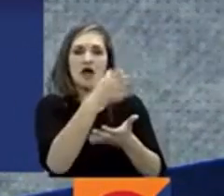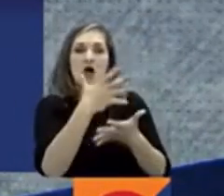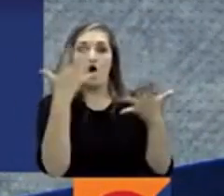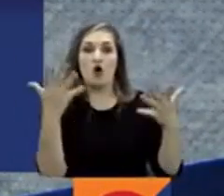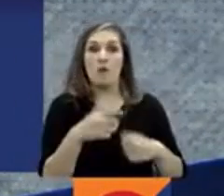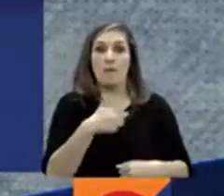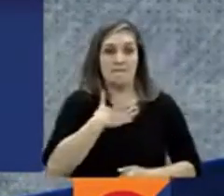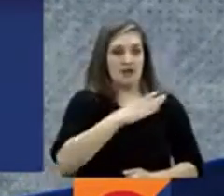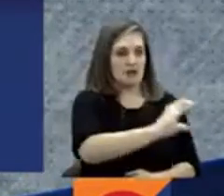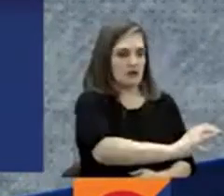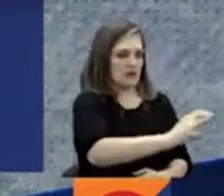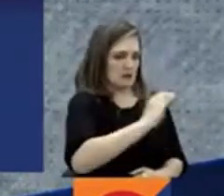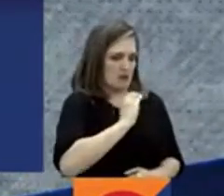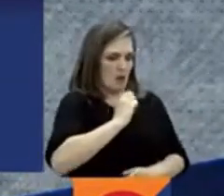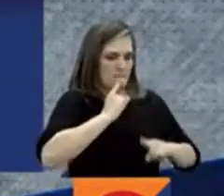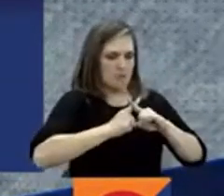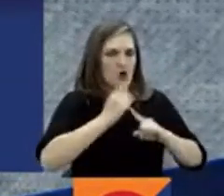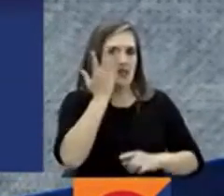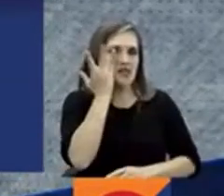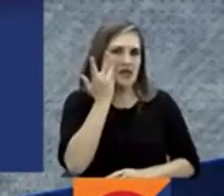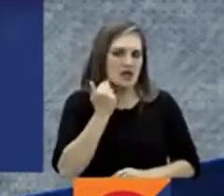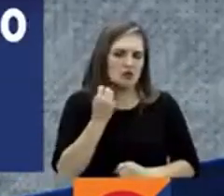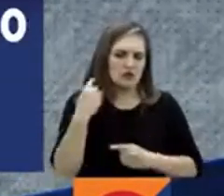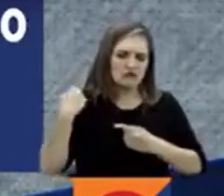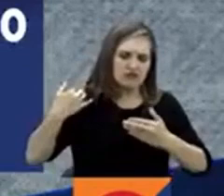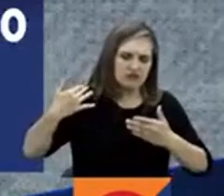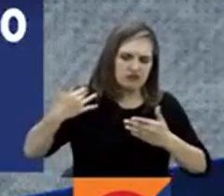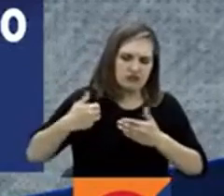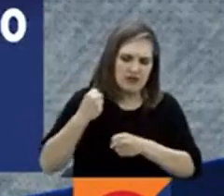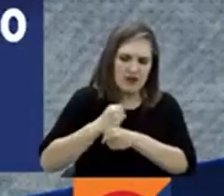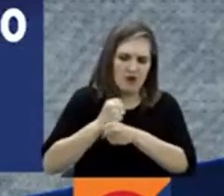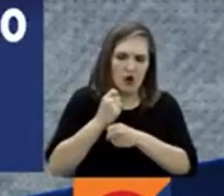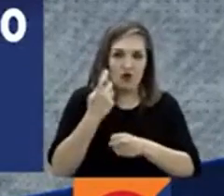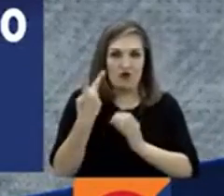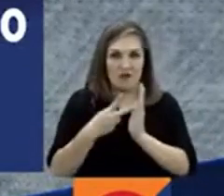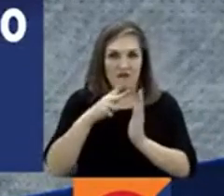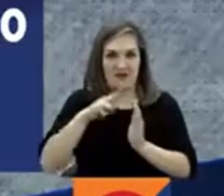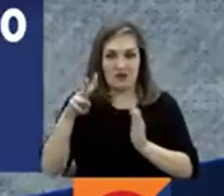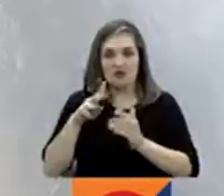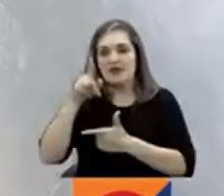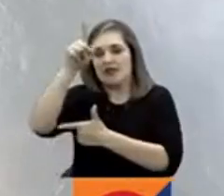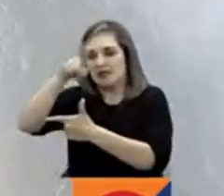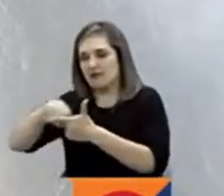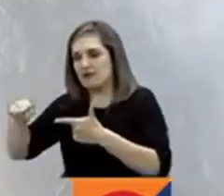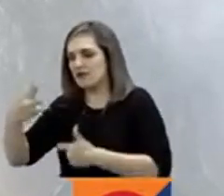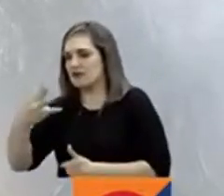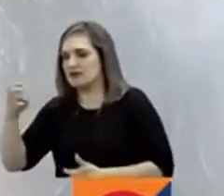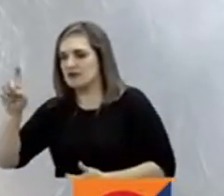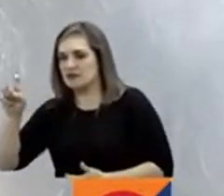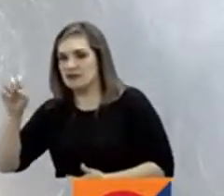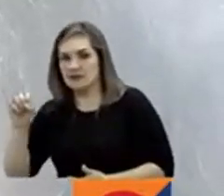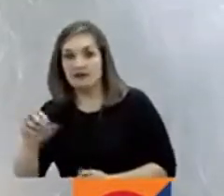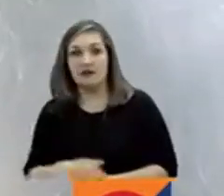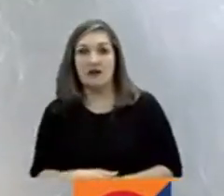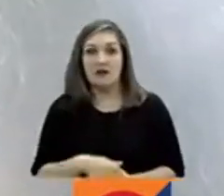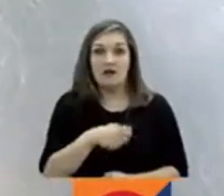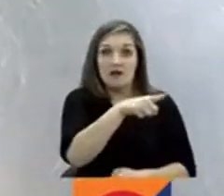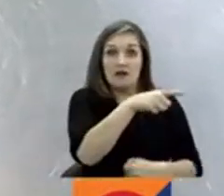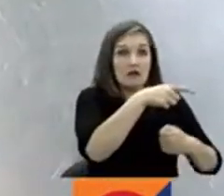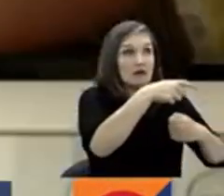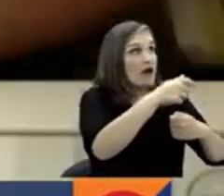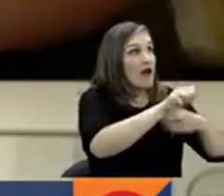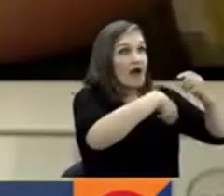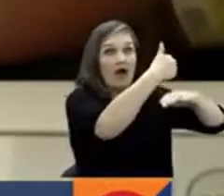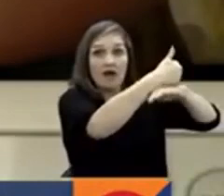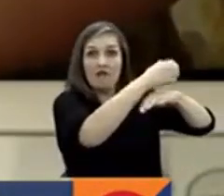por los días que haya trabajado en 2022, y lo divide entre 360. Los empleadores que no cumplan con esta